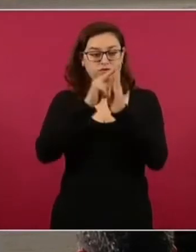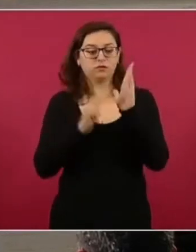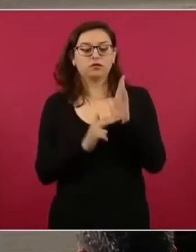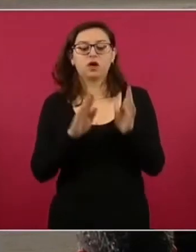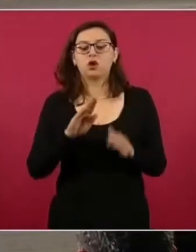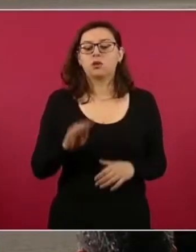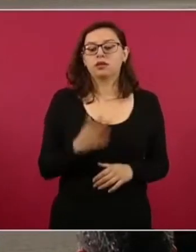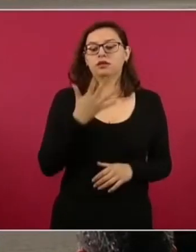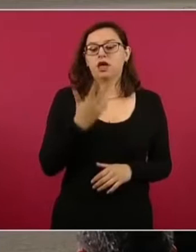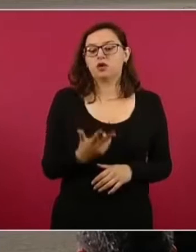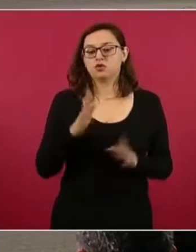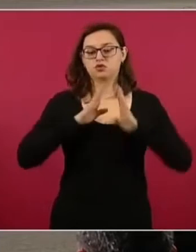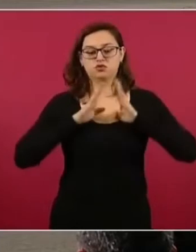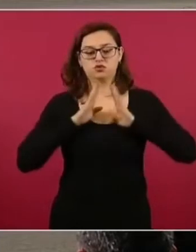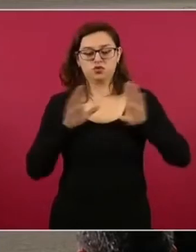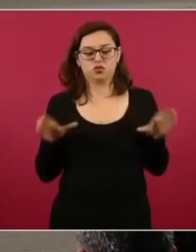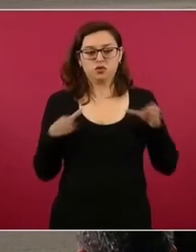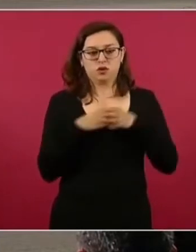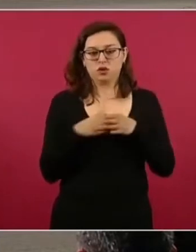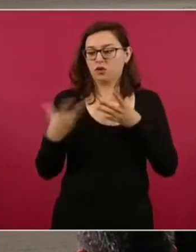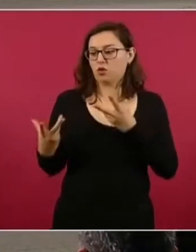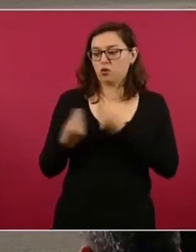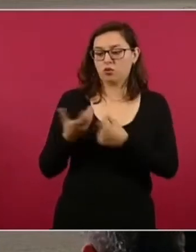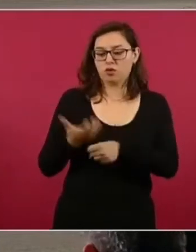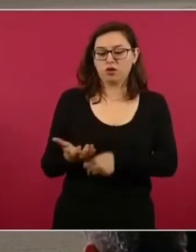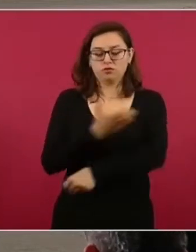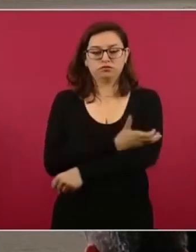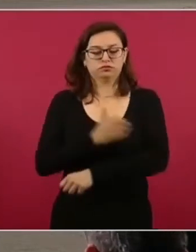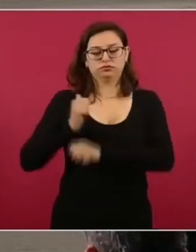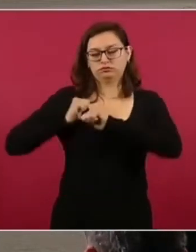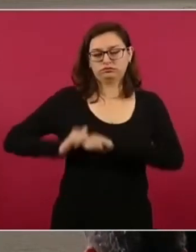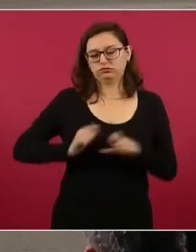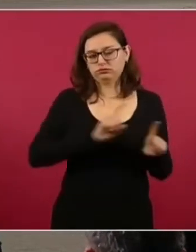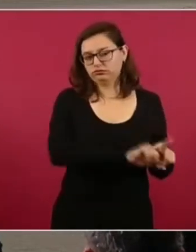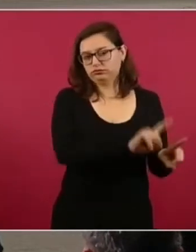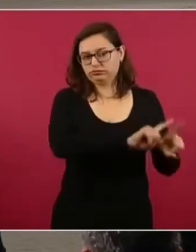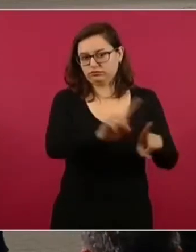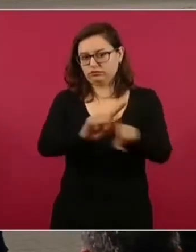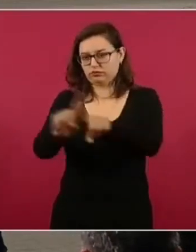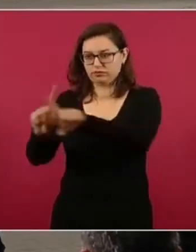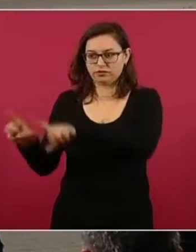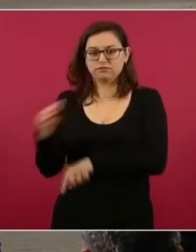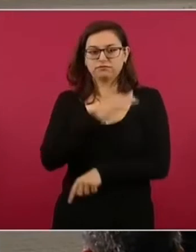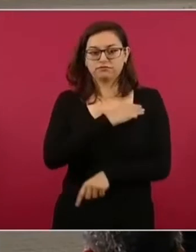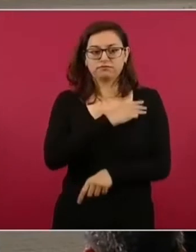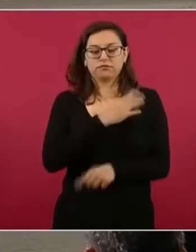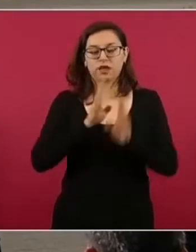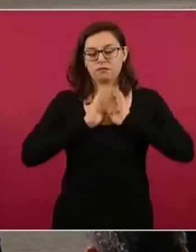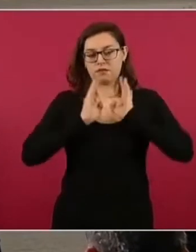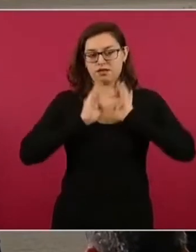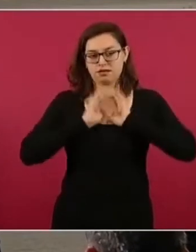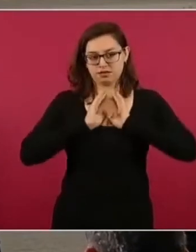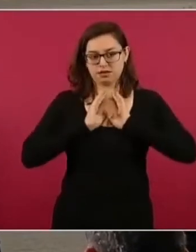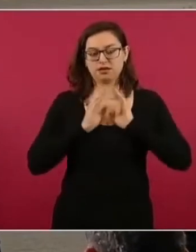Me acompaña el jefe de Estado Mayor General de la Armada, el comandante de la Región Militar, el comandante de la Región Naval, el comandante de la Guardia